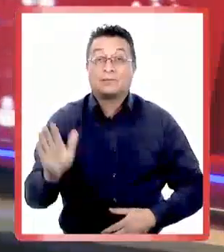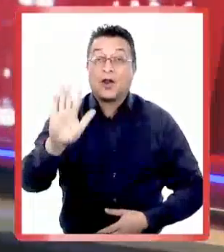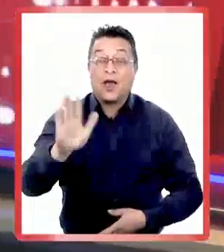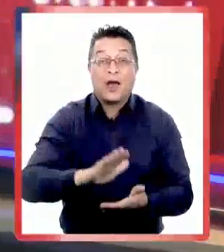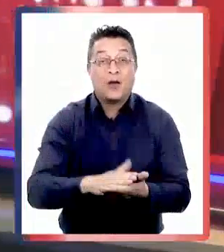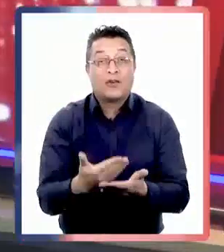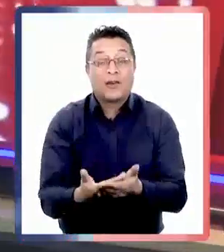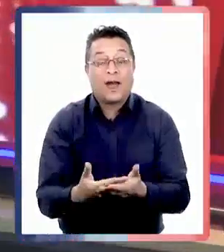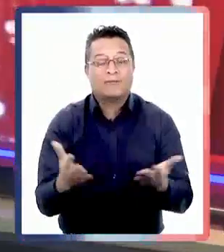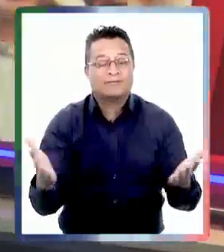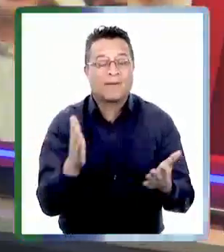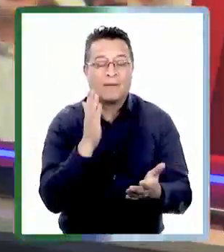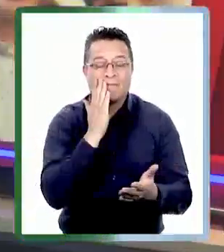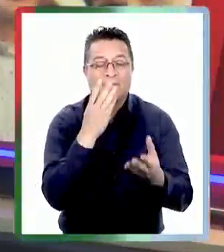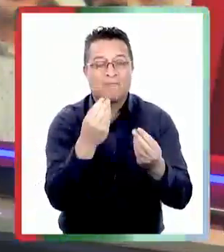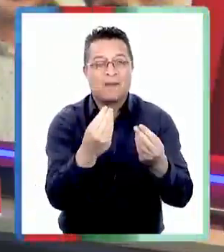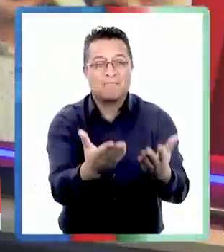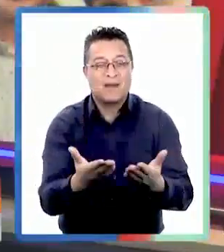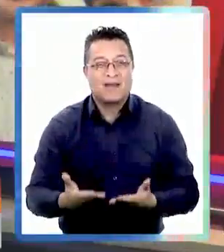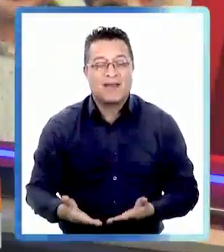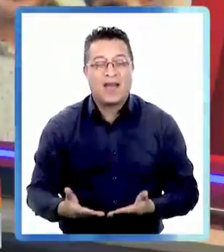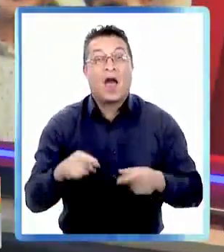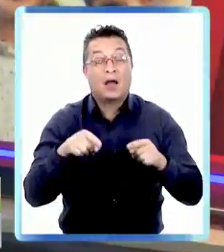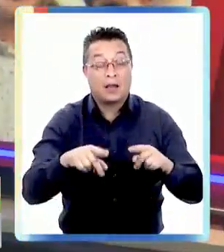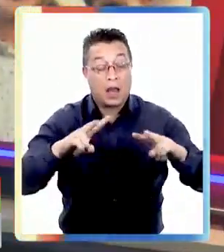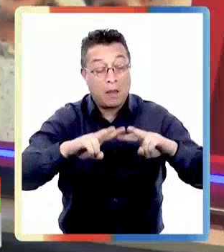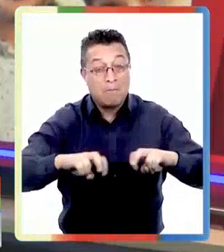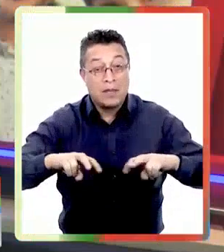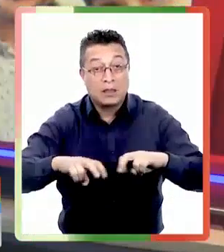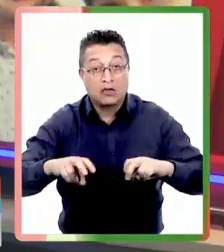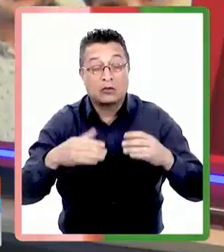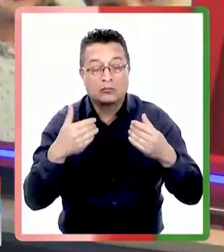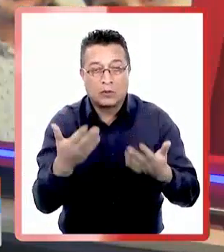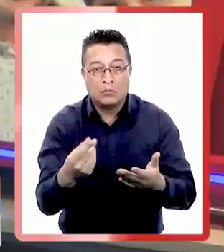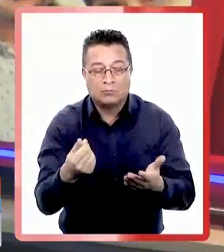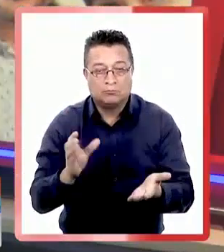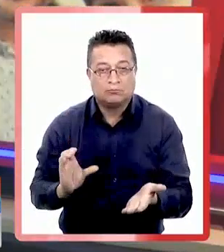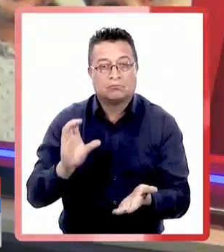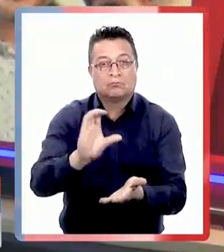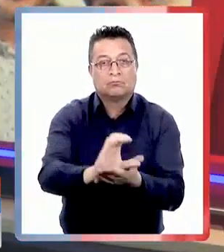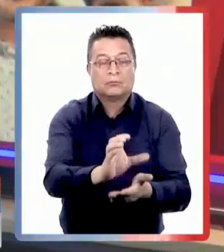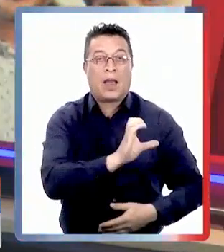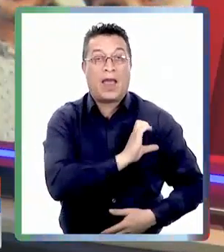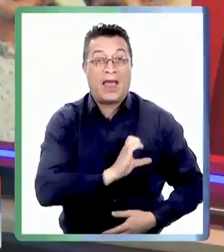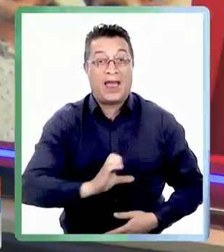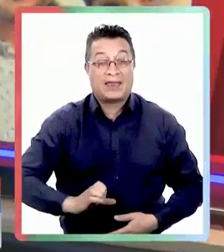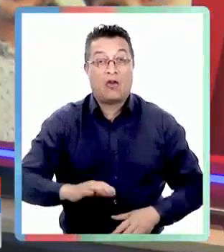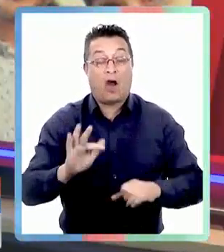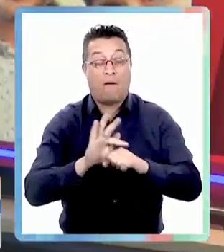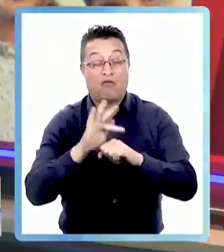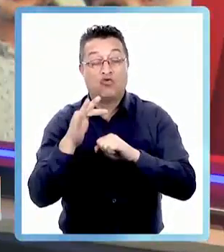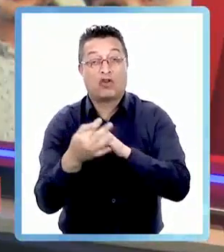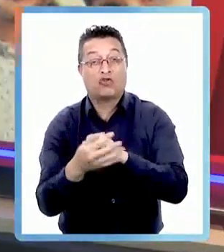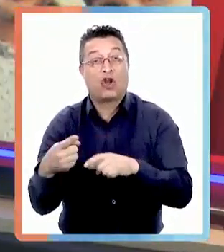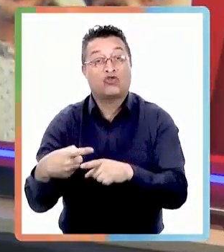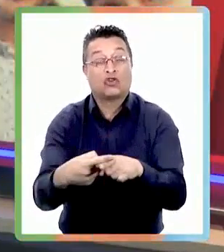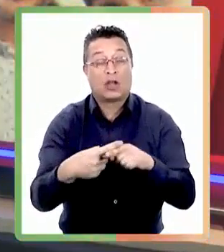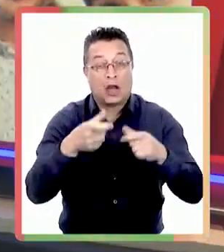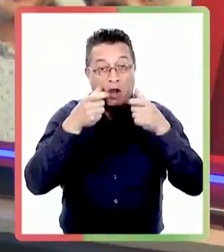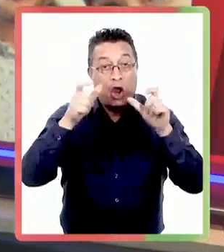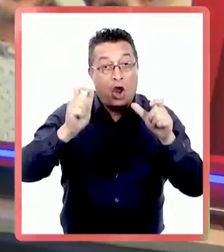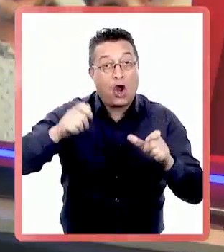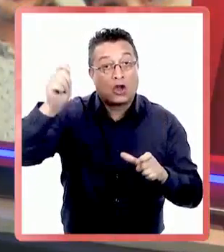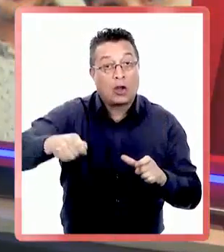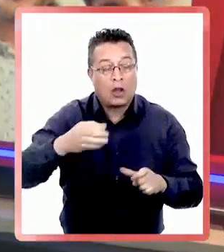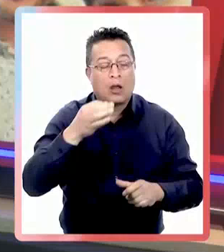Hola, ¿cómo están? Les damos la bienvenida. Frente a las investigaciones por la entrega de dineros del Estado a las fundaciones sociales, la